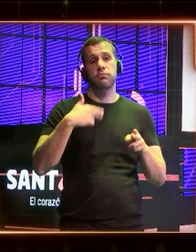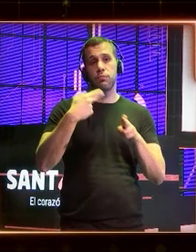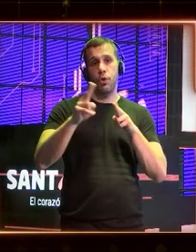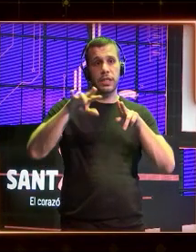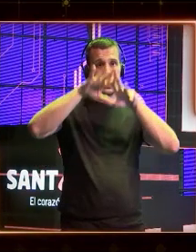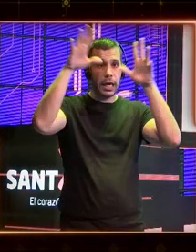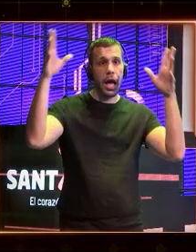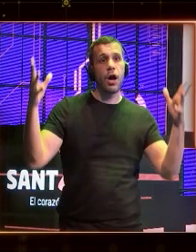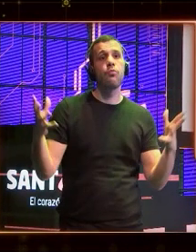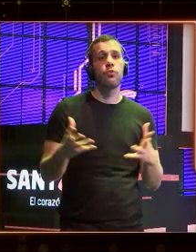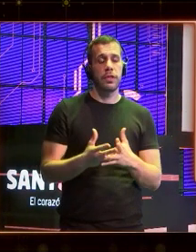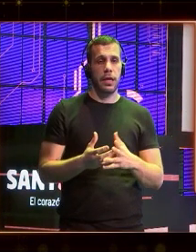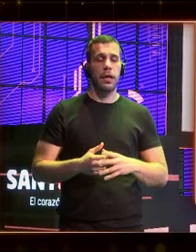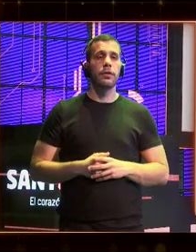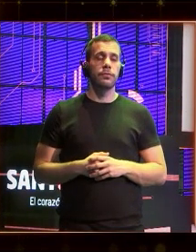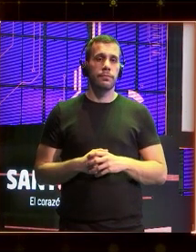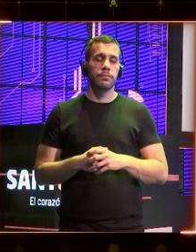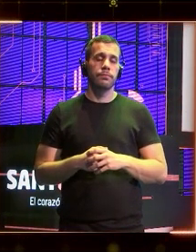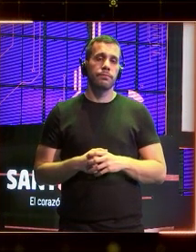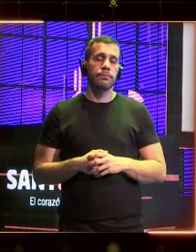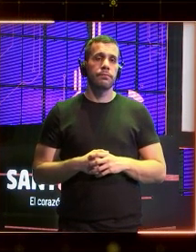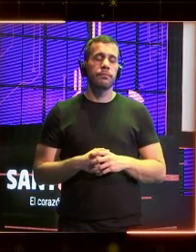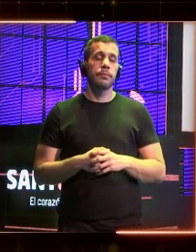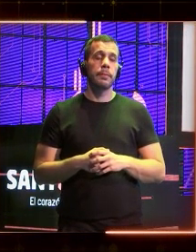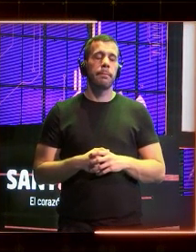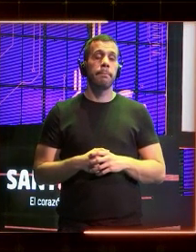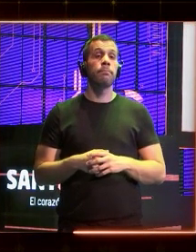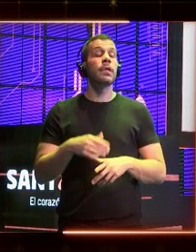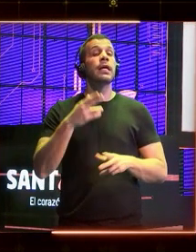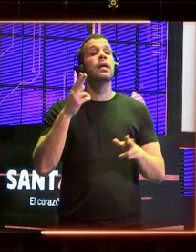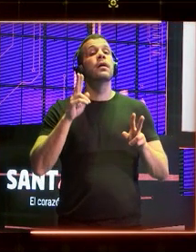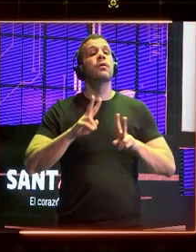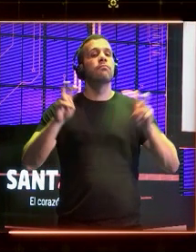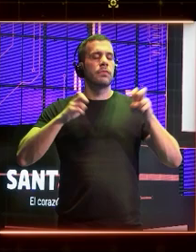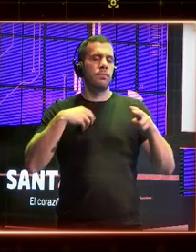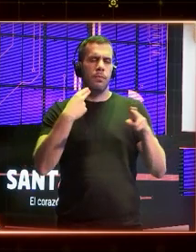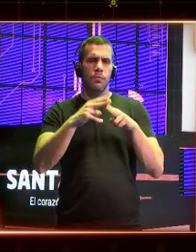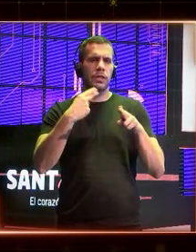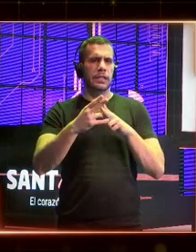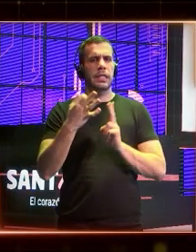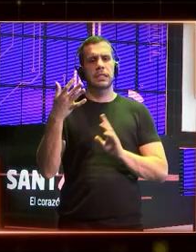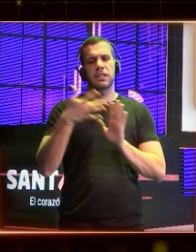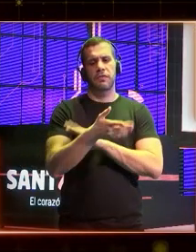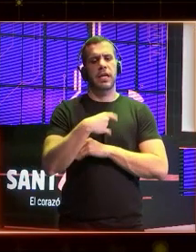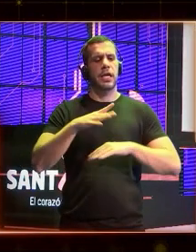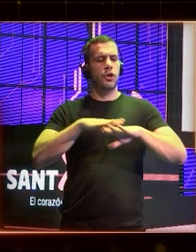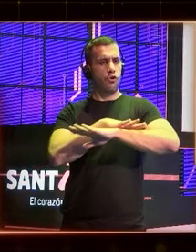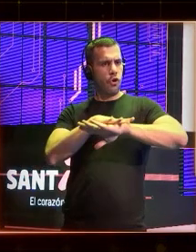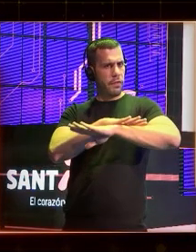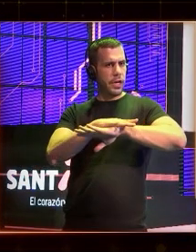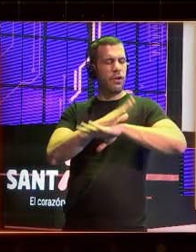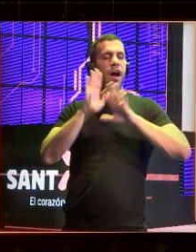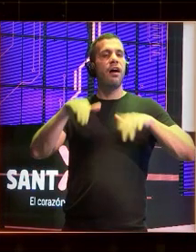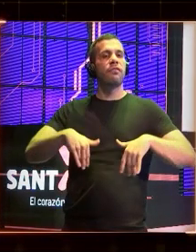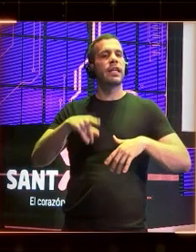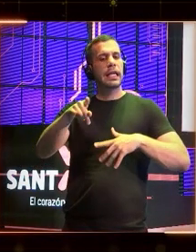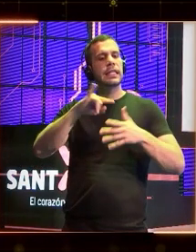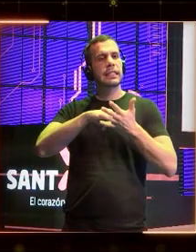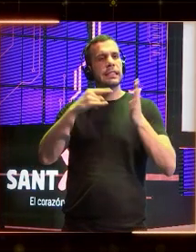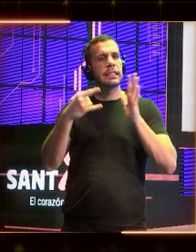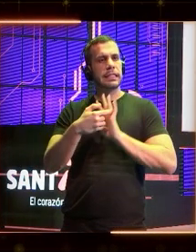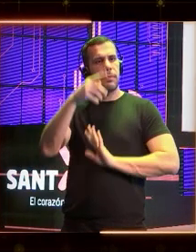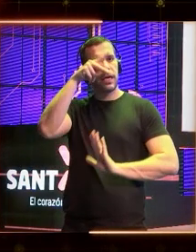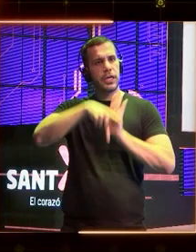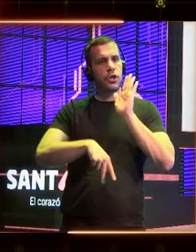la geopolítica, que cuidado, la palabra ya es un eufemismo, porque la geopolítica supone que un gobierno, una nación, se dedica a implantar sistemas y